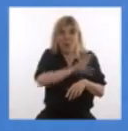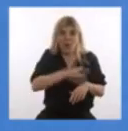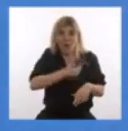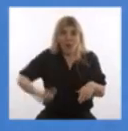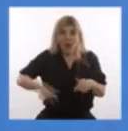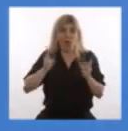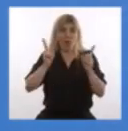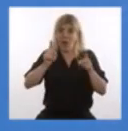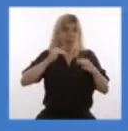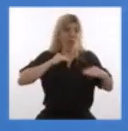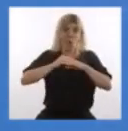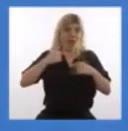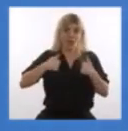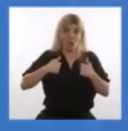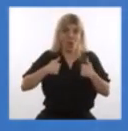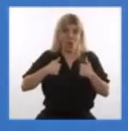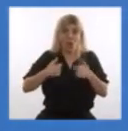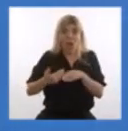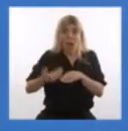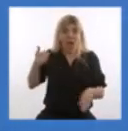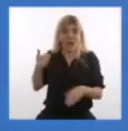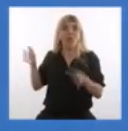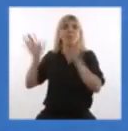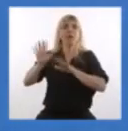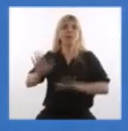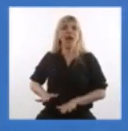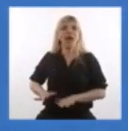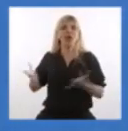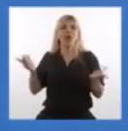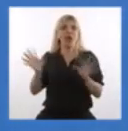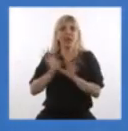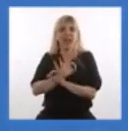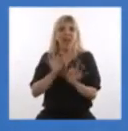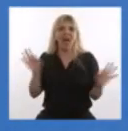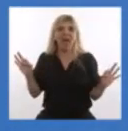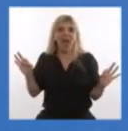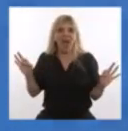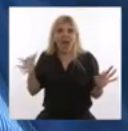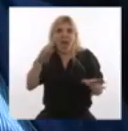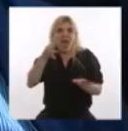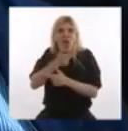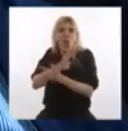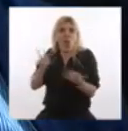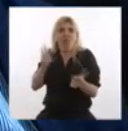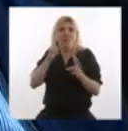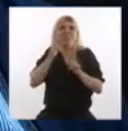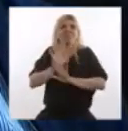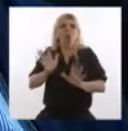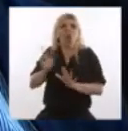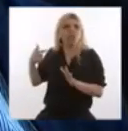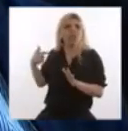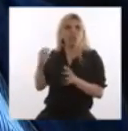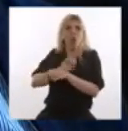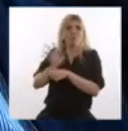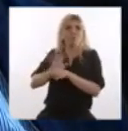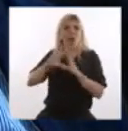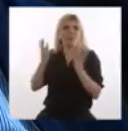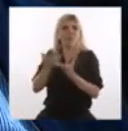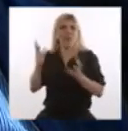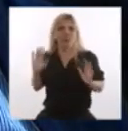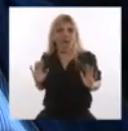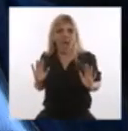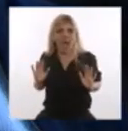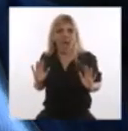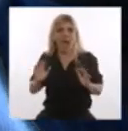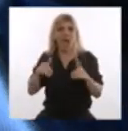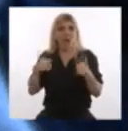habíamos preparado. Que era gobernar lo que no conocemos. Gobernar lo desconocido. En verdad, el